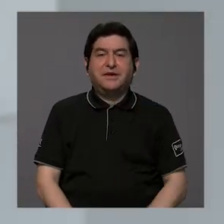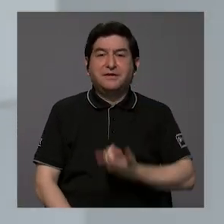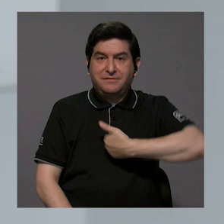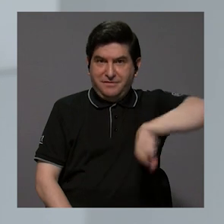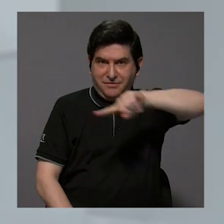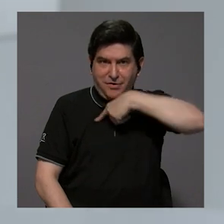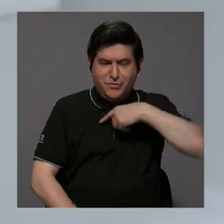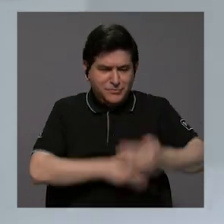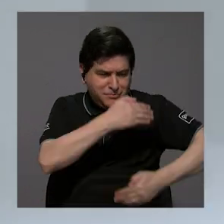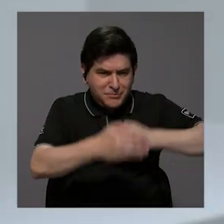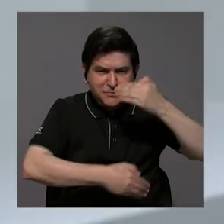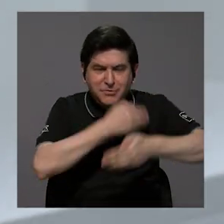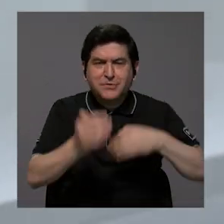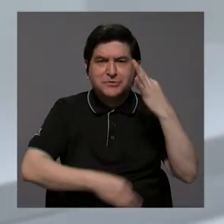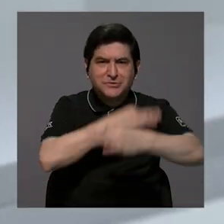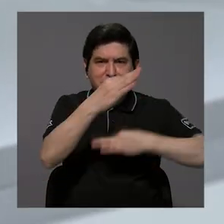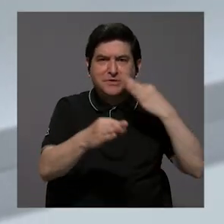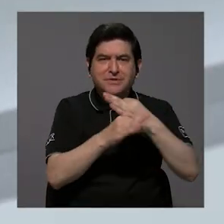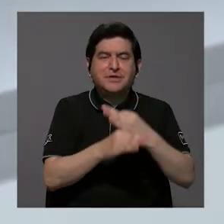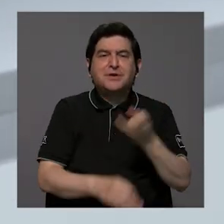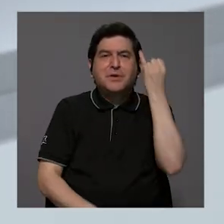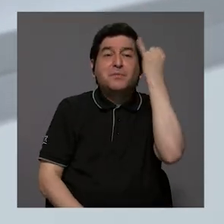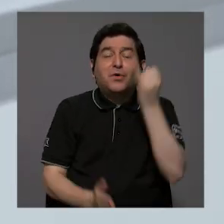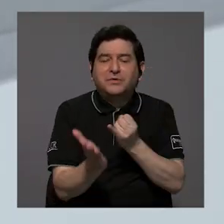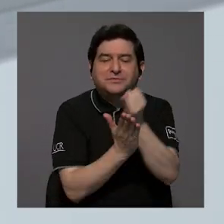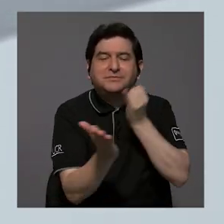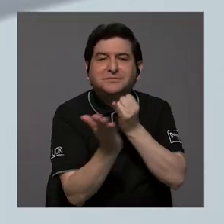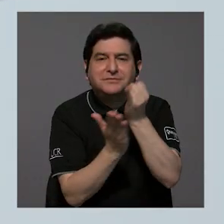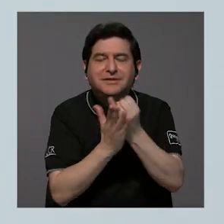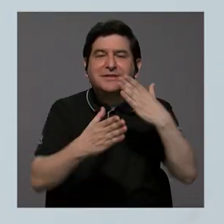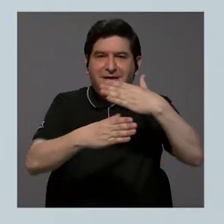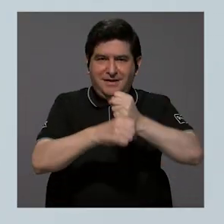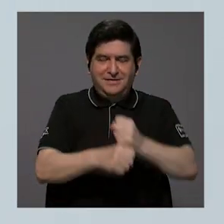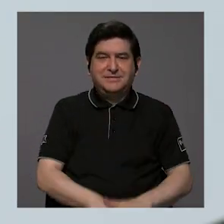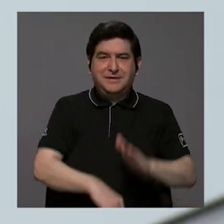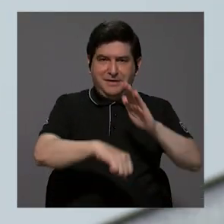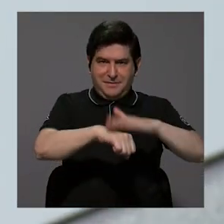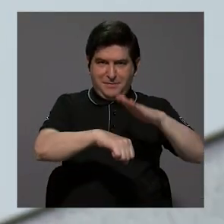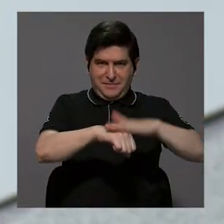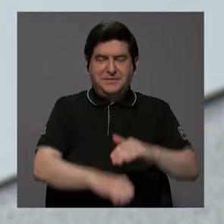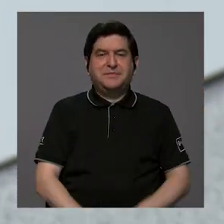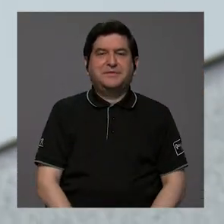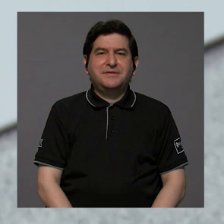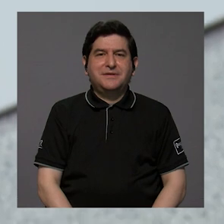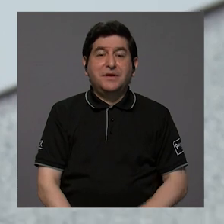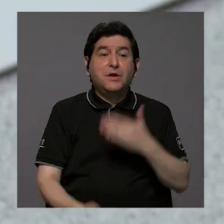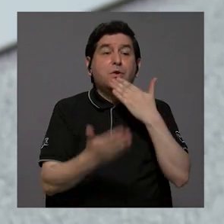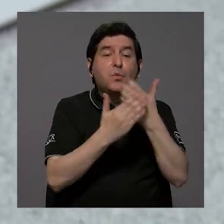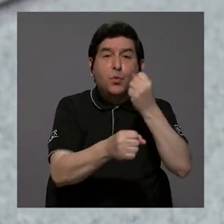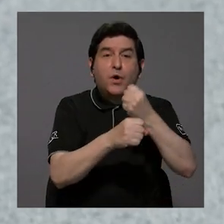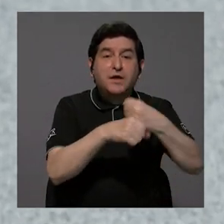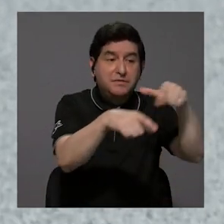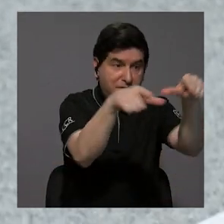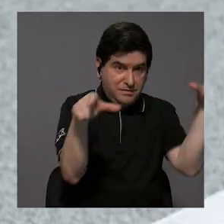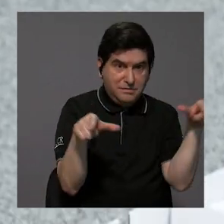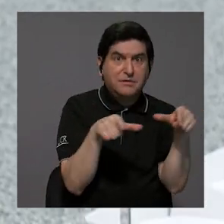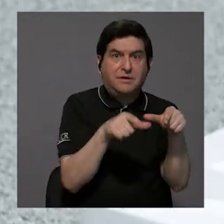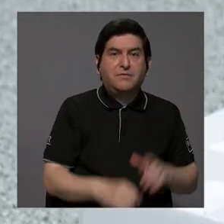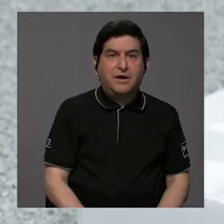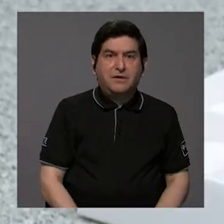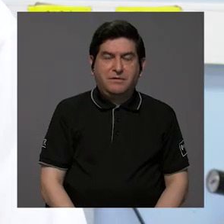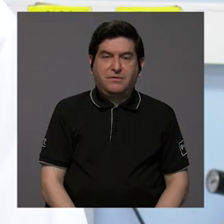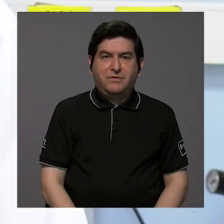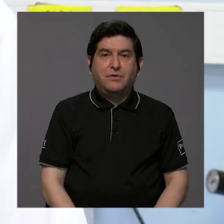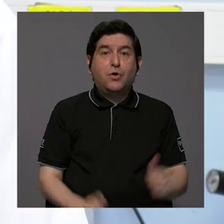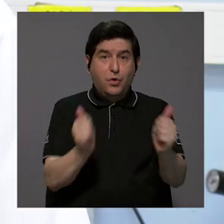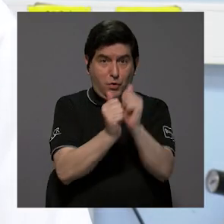gestionar este tipo de iniciativas de investigación, que nos permiten eso, tener tanto un buen trabajo de campo, realizar trabajo de campo